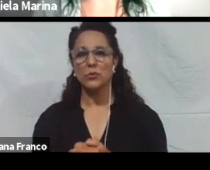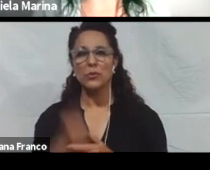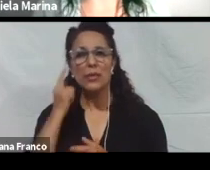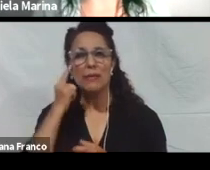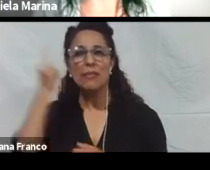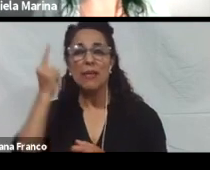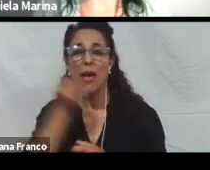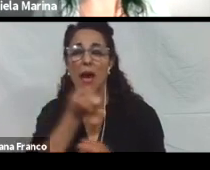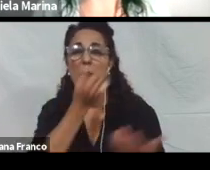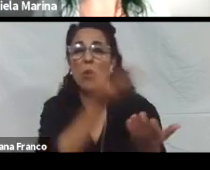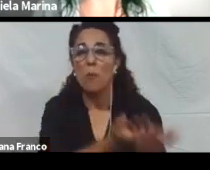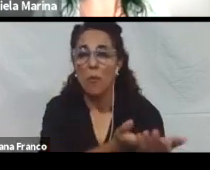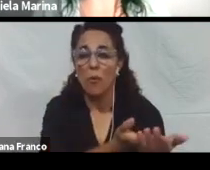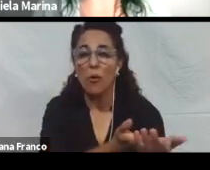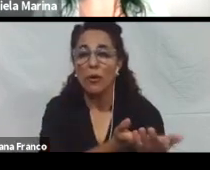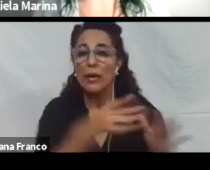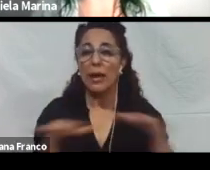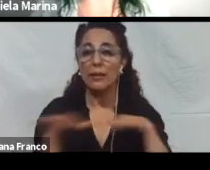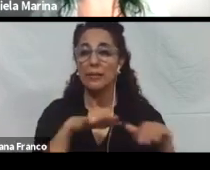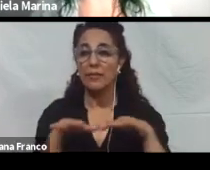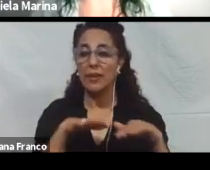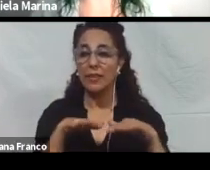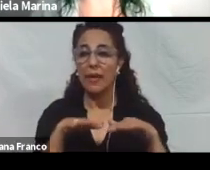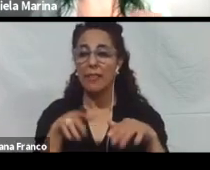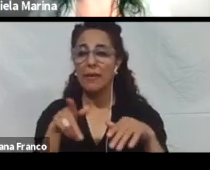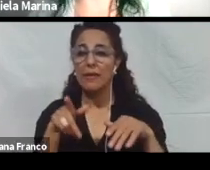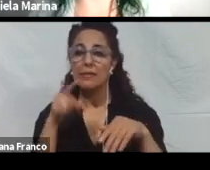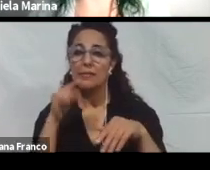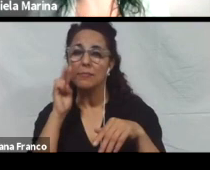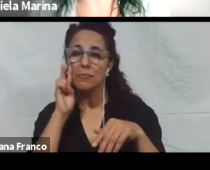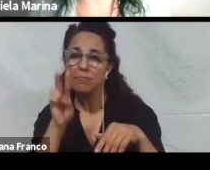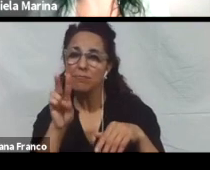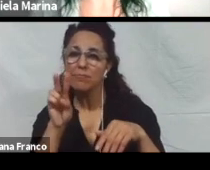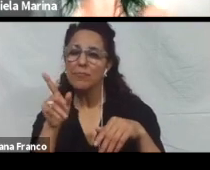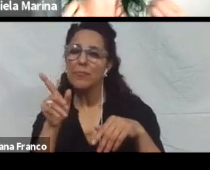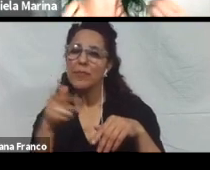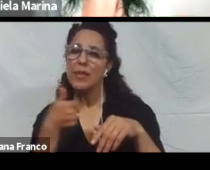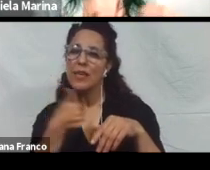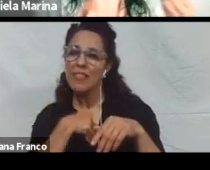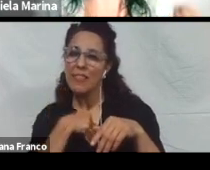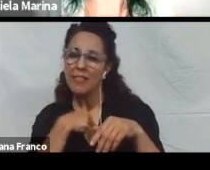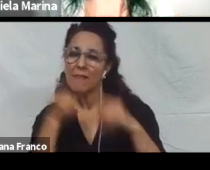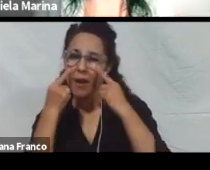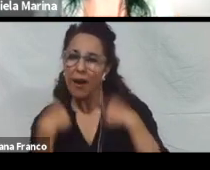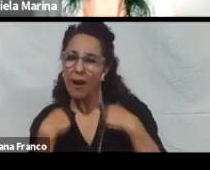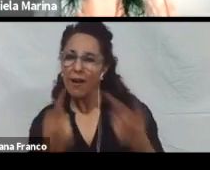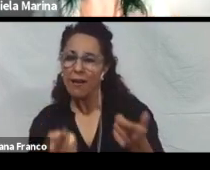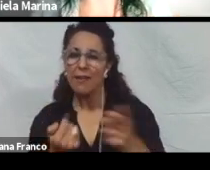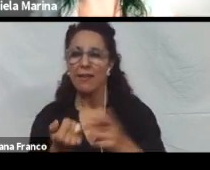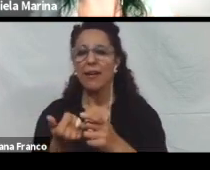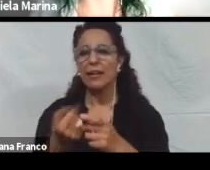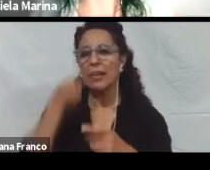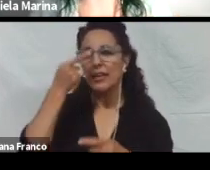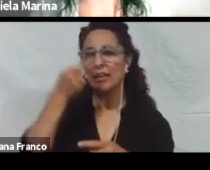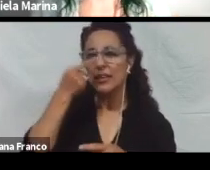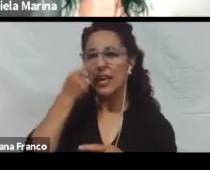actividades que permitan identificar los objetivos personales de los estudiantes, para entender cuáles son sus intereses y sus